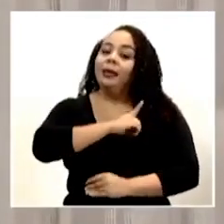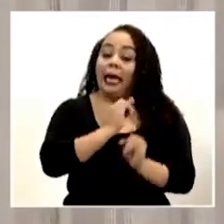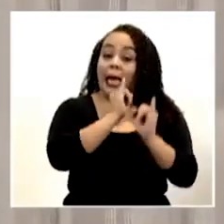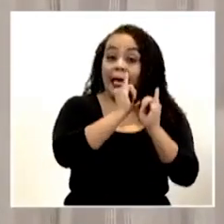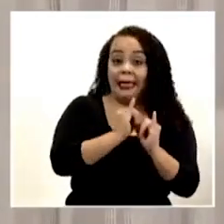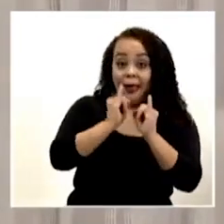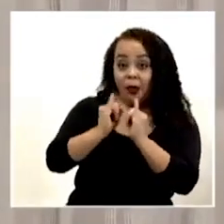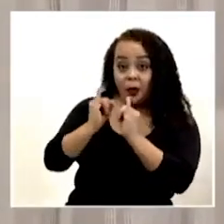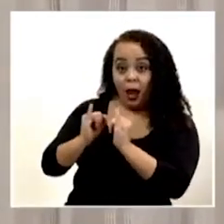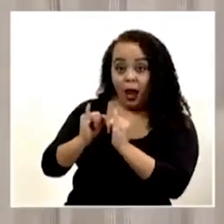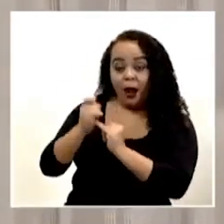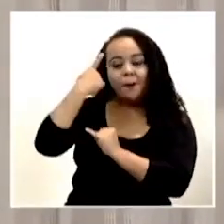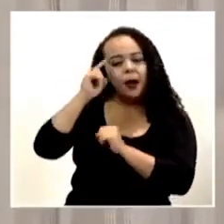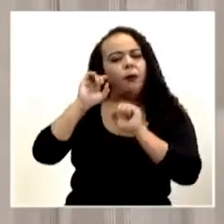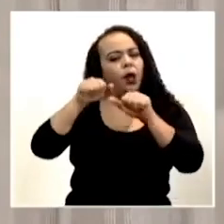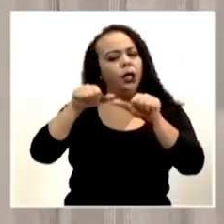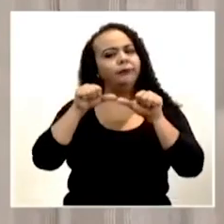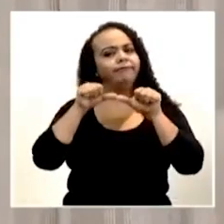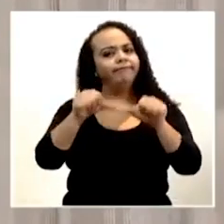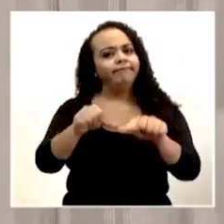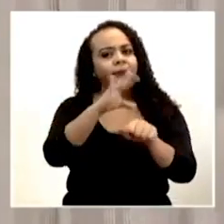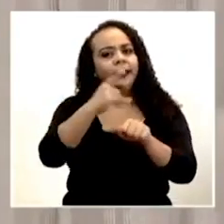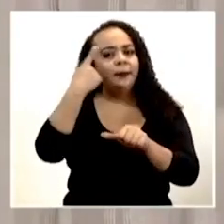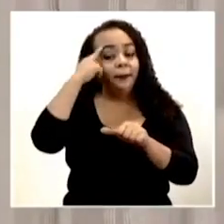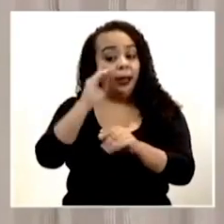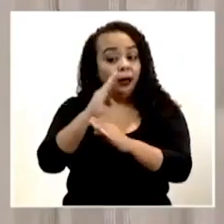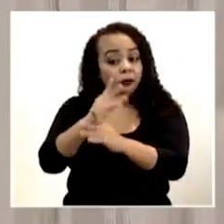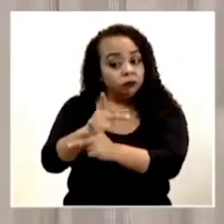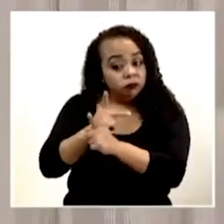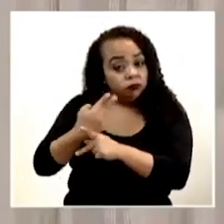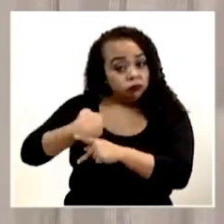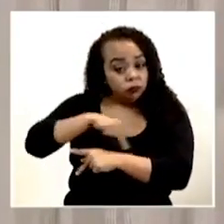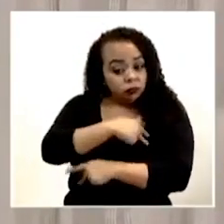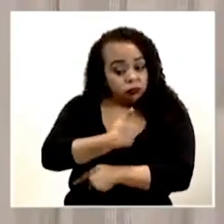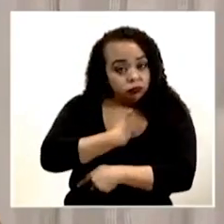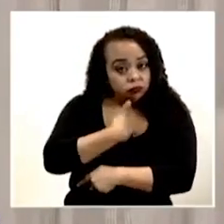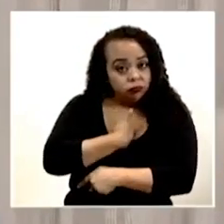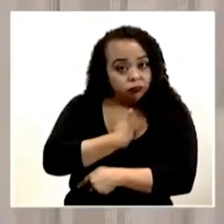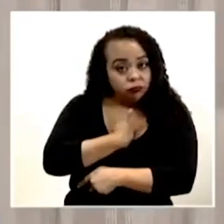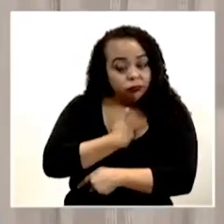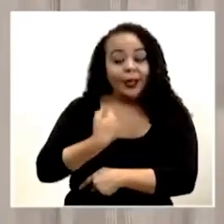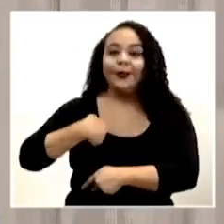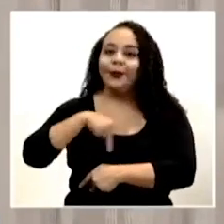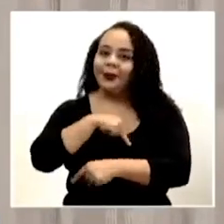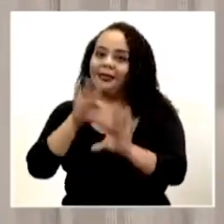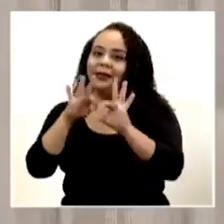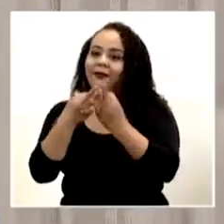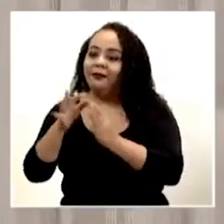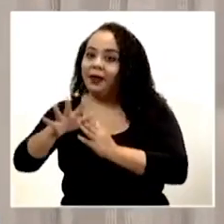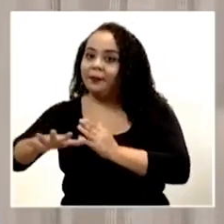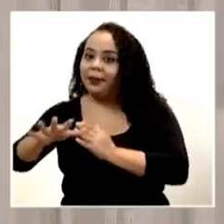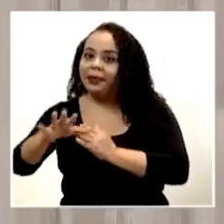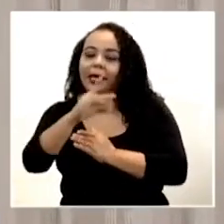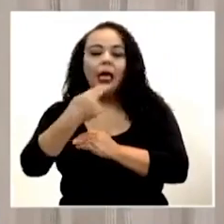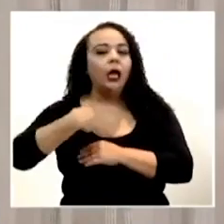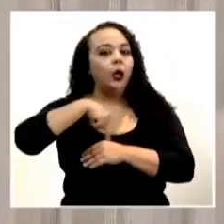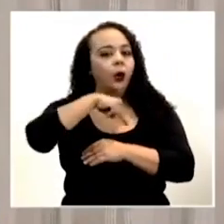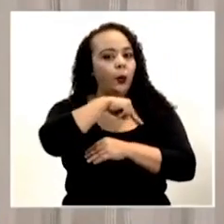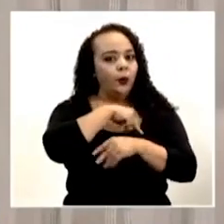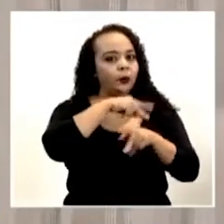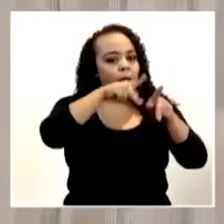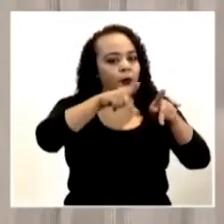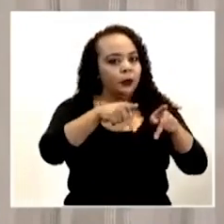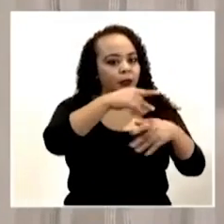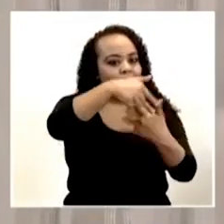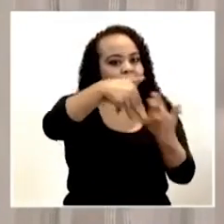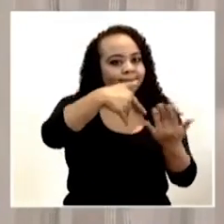para salir adelante y para protegernos a nosotros mismos, a nuestras familias y a nuestros conciudadanos